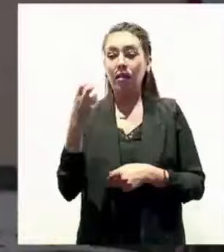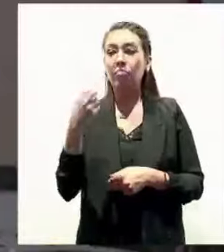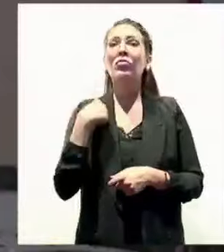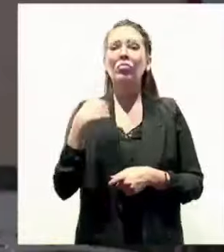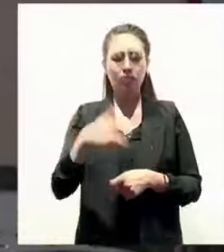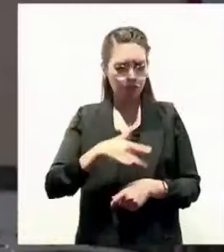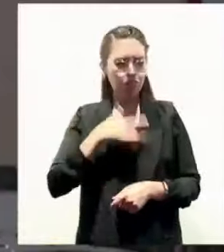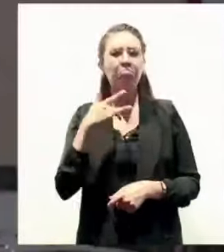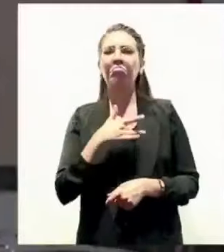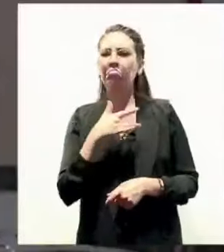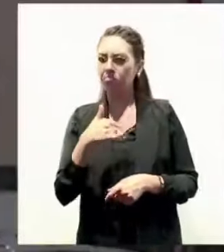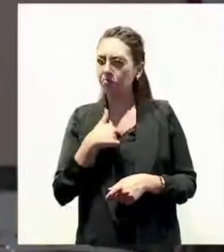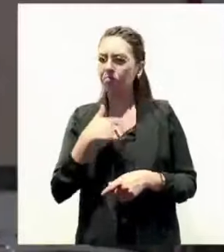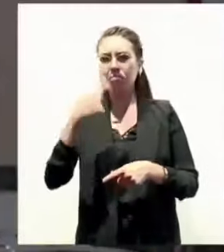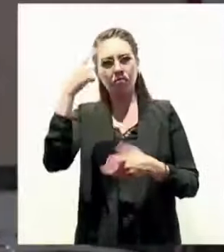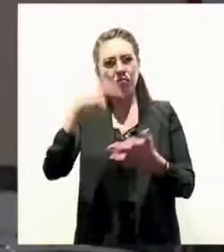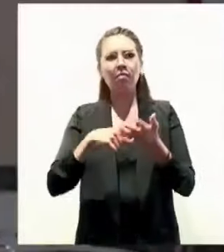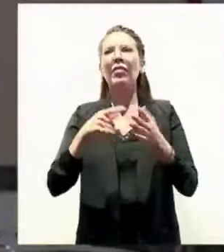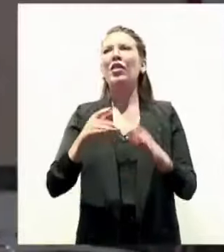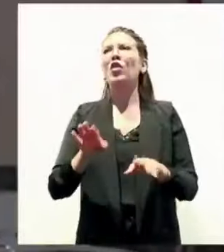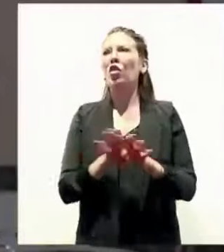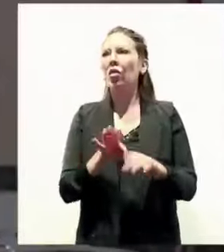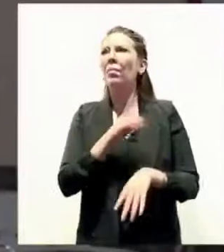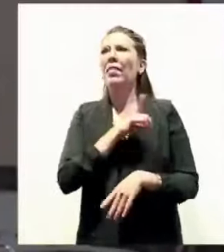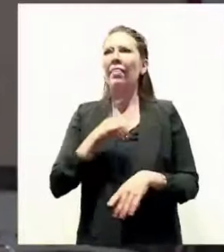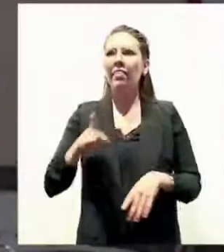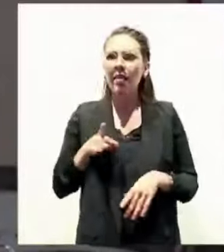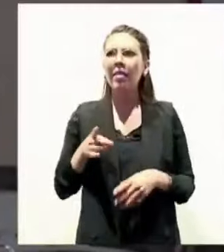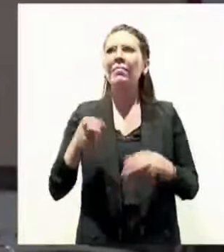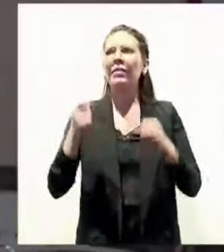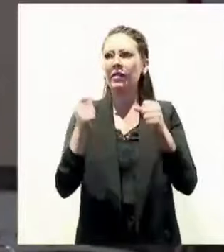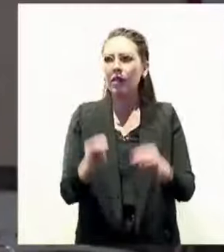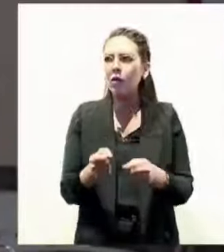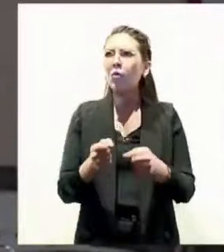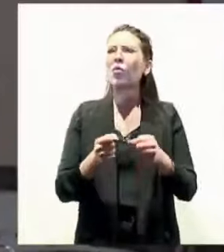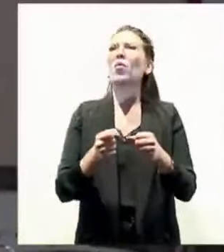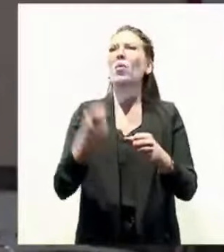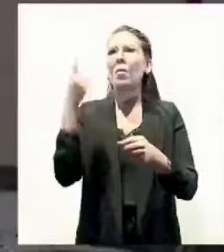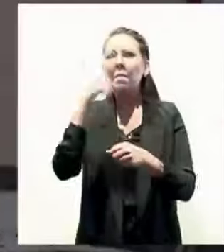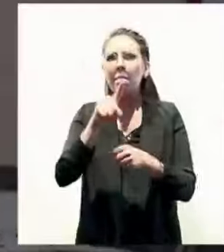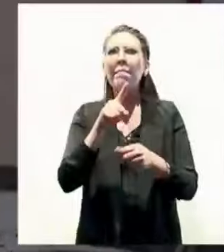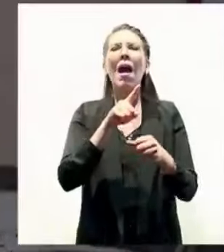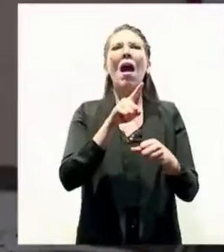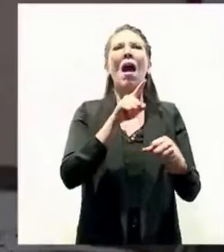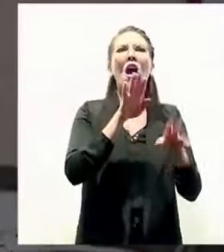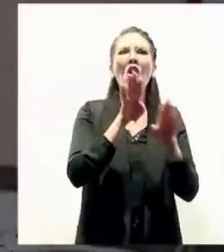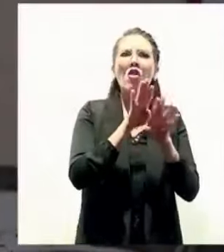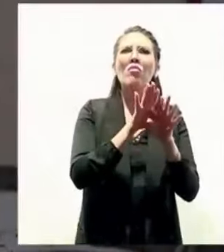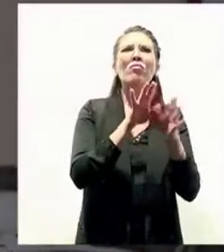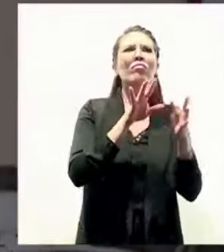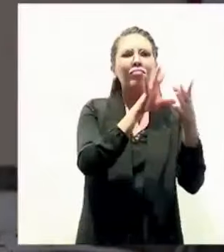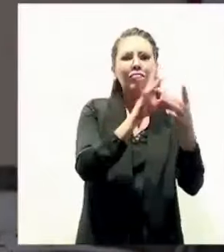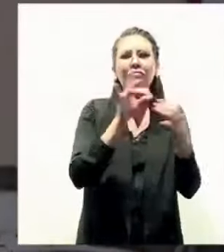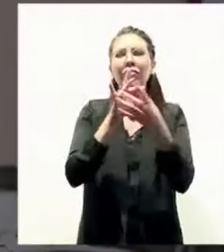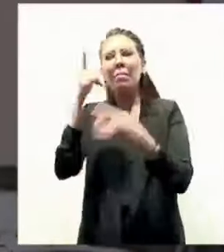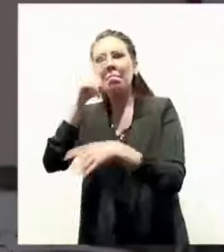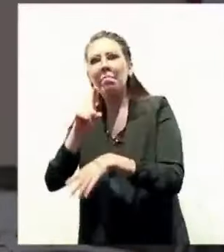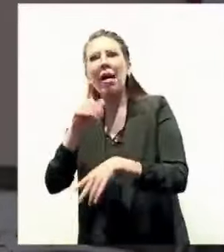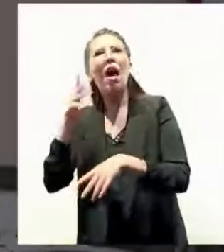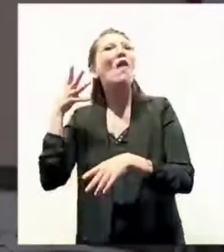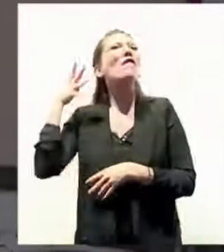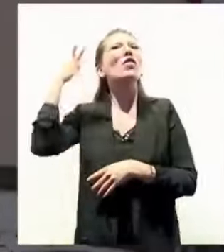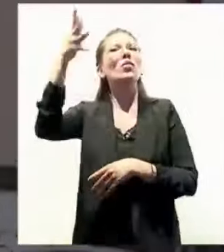por convicción, por integridad, y sobre todo por el futuro, el futuro que Clara va a encabezar en nuestra ciudad. Clarita,